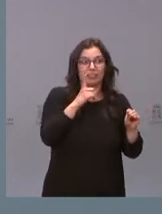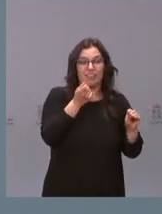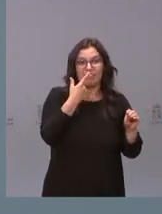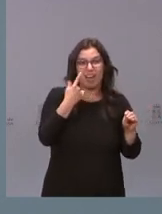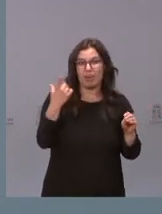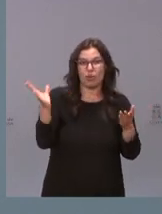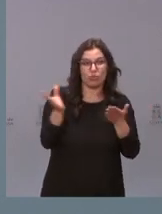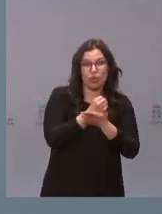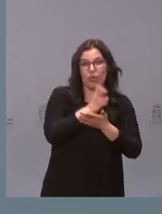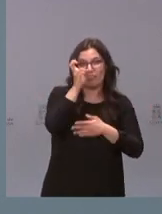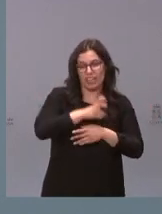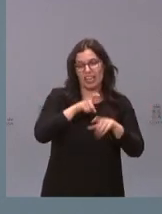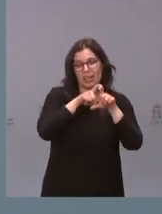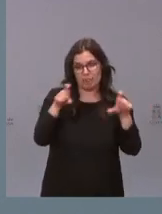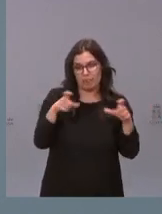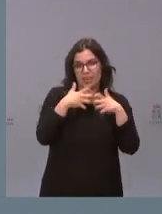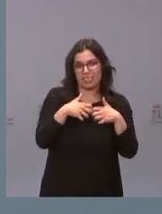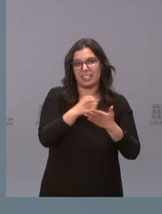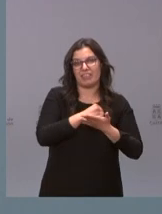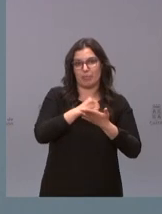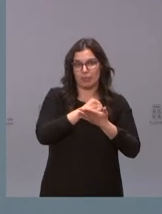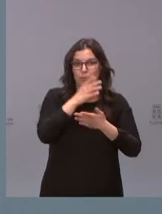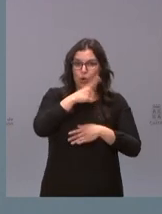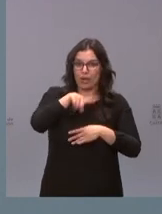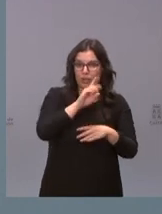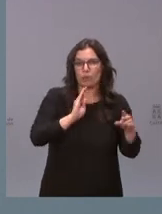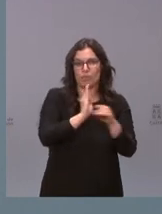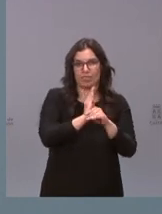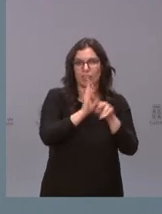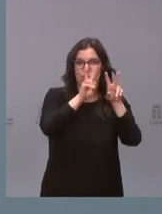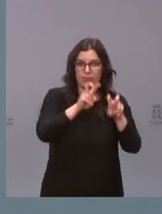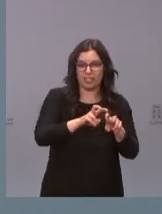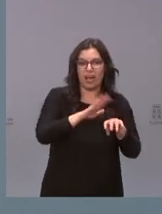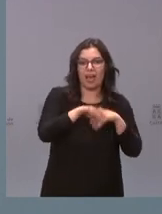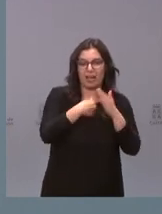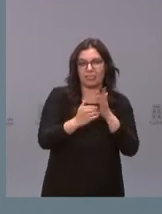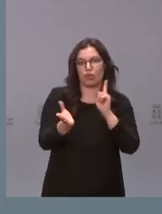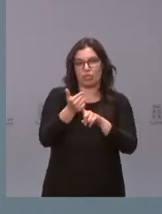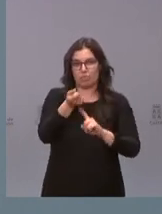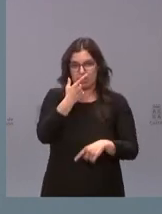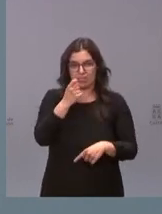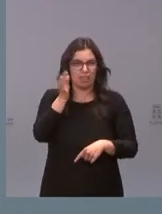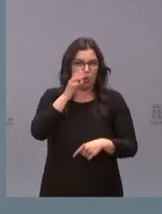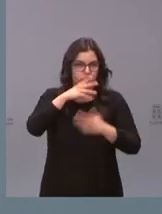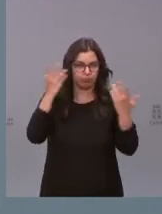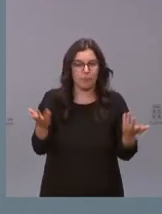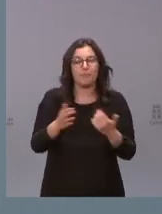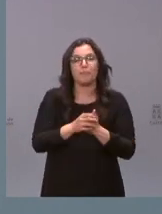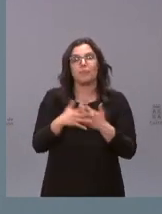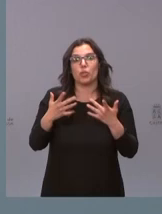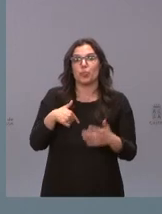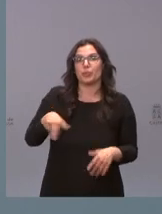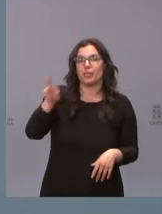fármacos vienen de la inversión que ha hecho la industria farmacéutica es decir volviendo a repetir y a pesar de ser